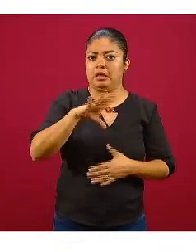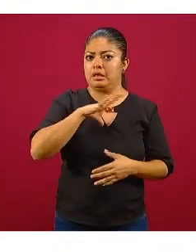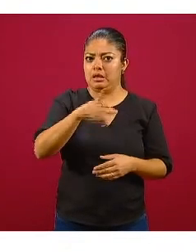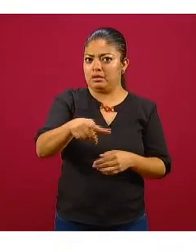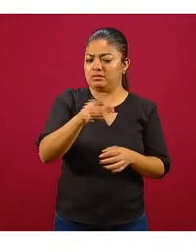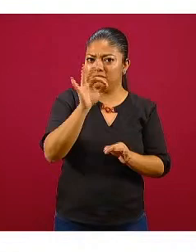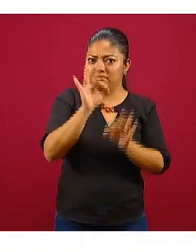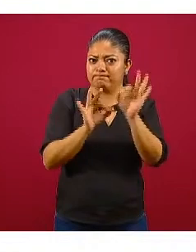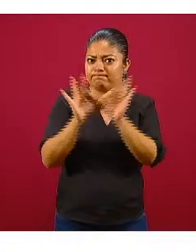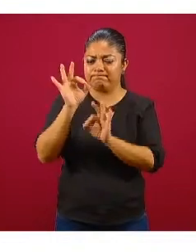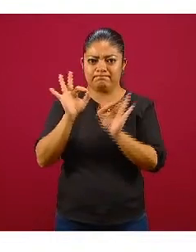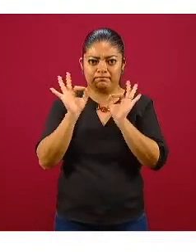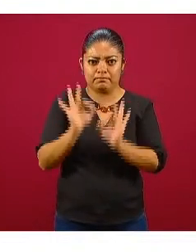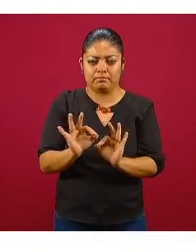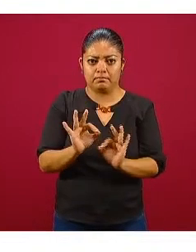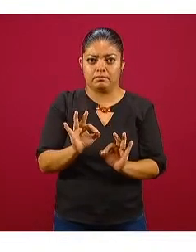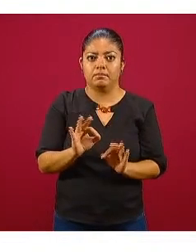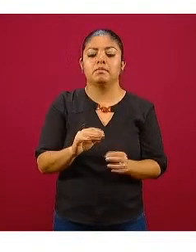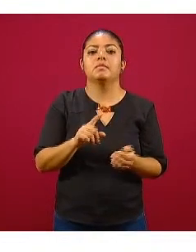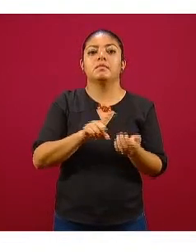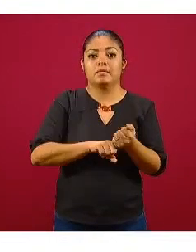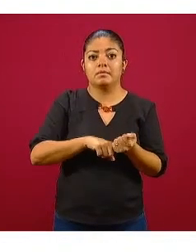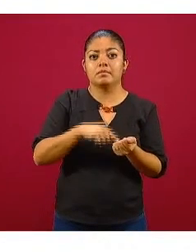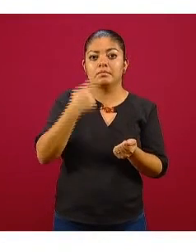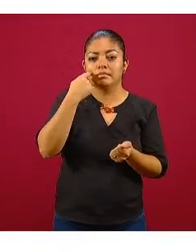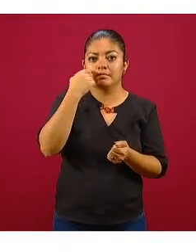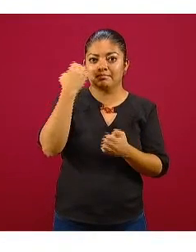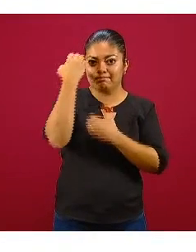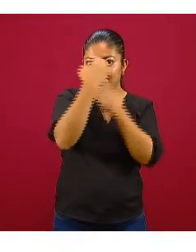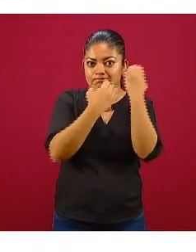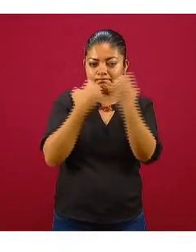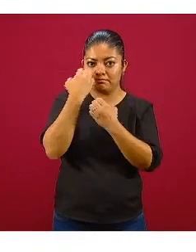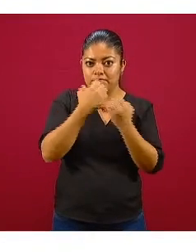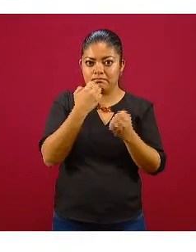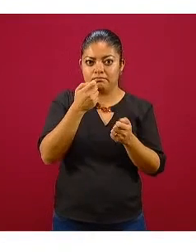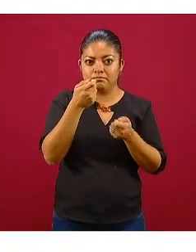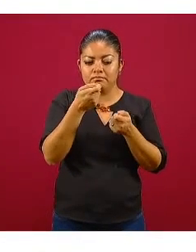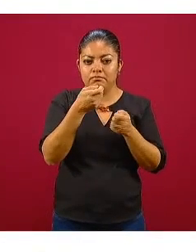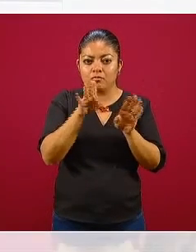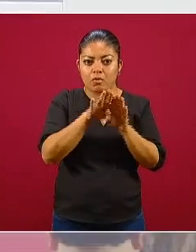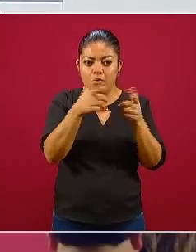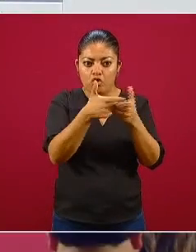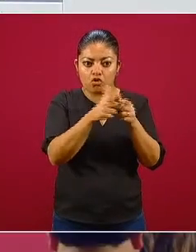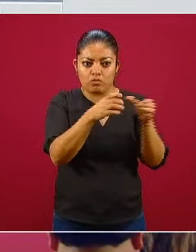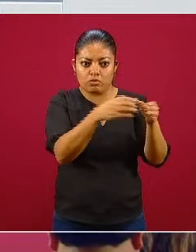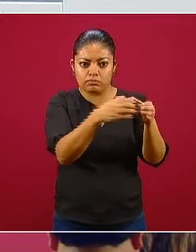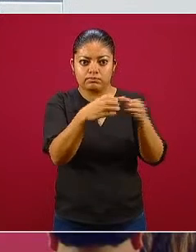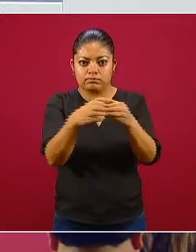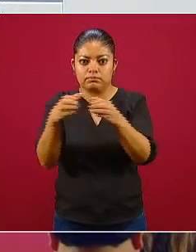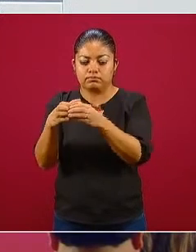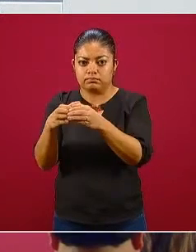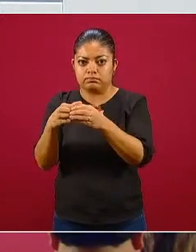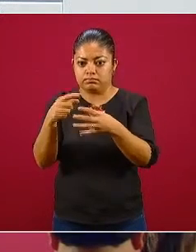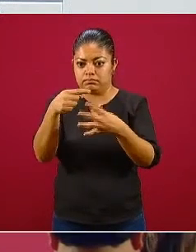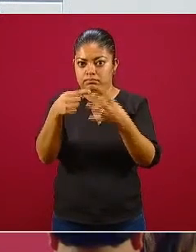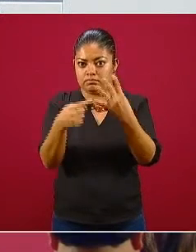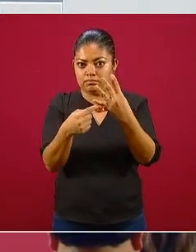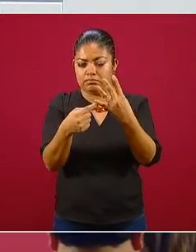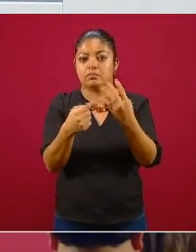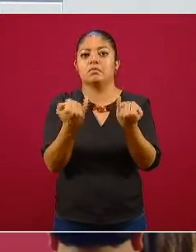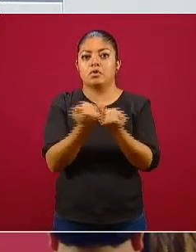las muestras que fueron procesadas para cada uno de estos grupos de enfermedad y la positividad general,